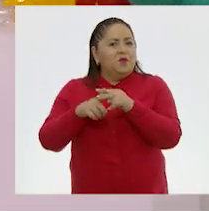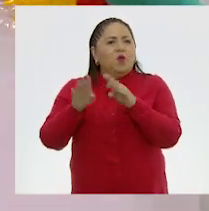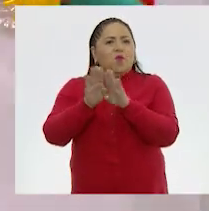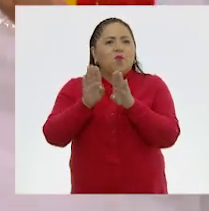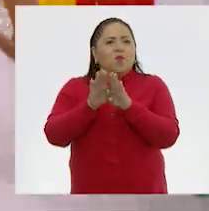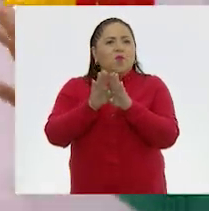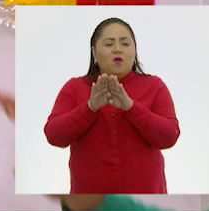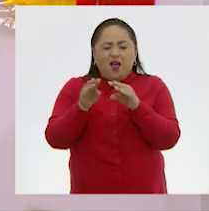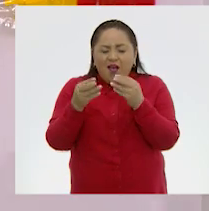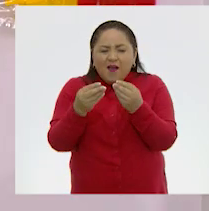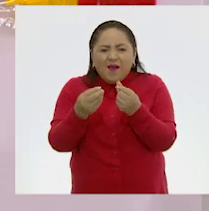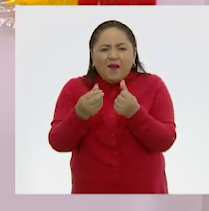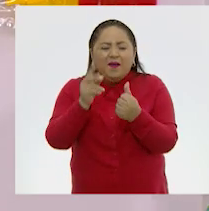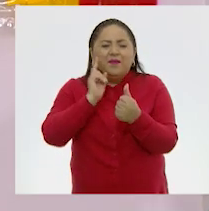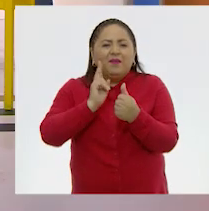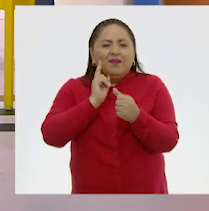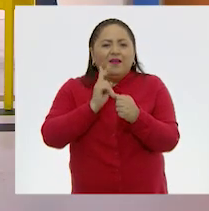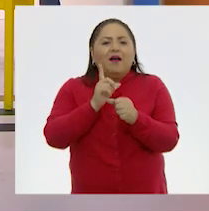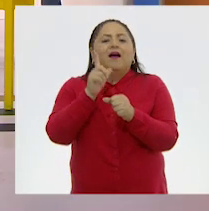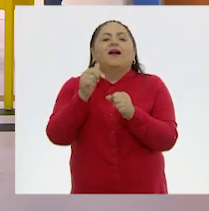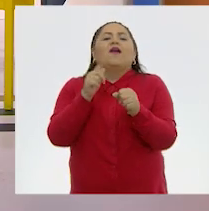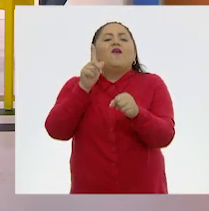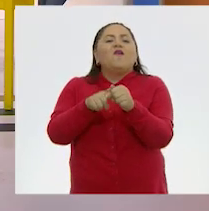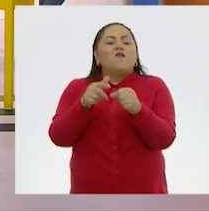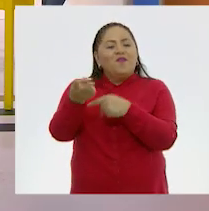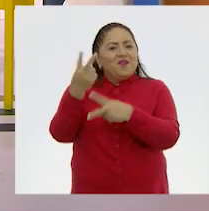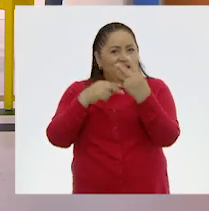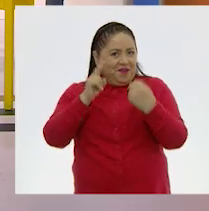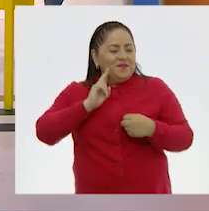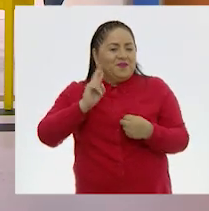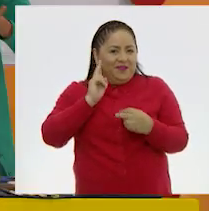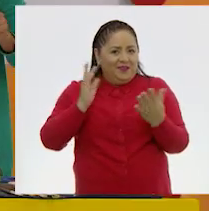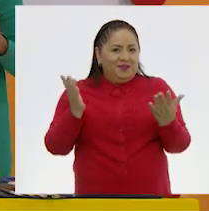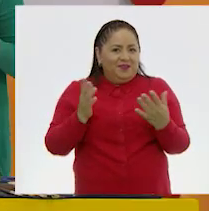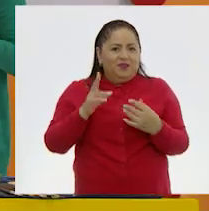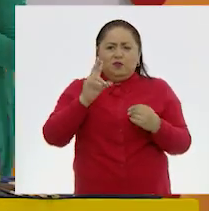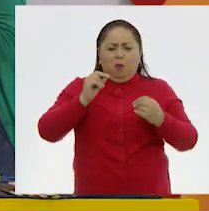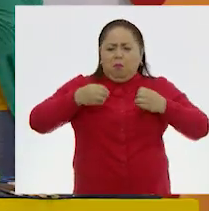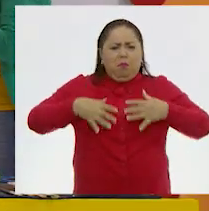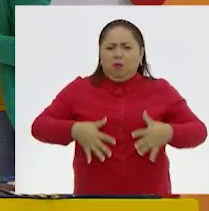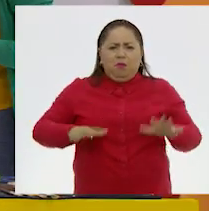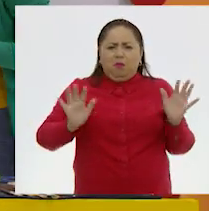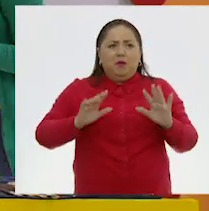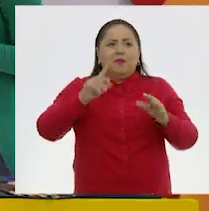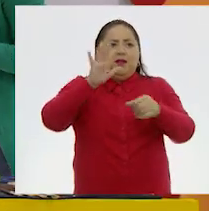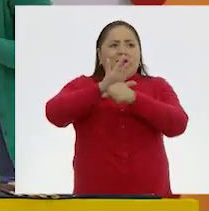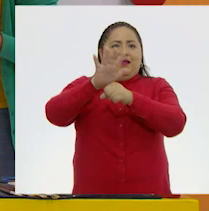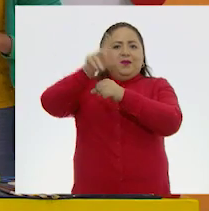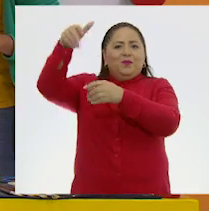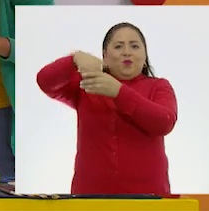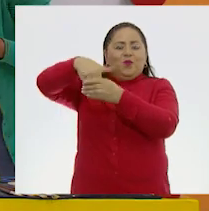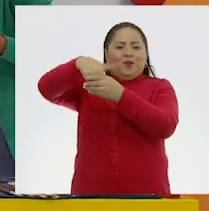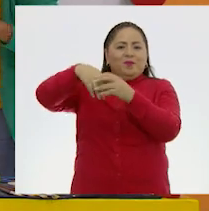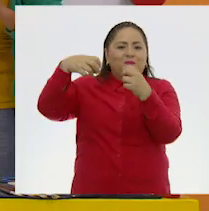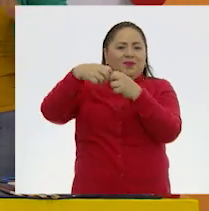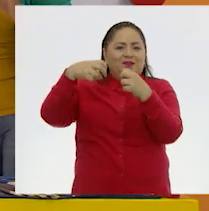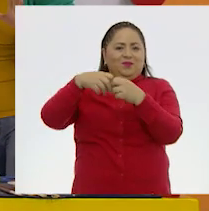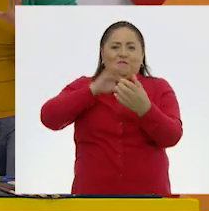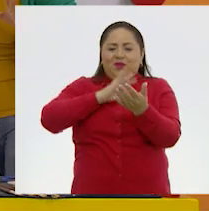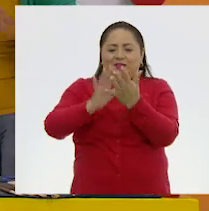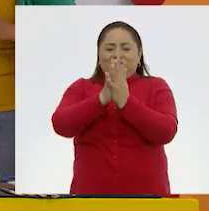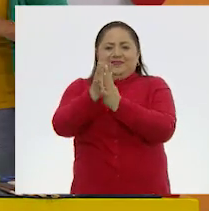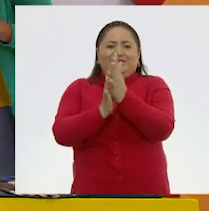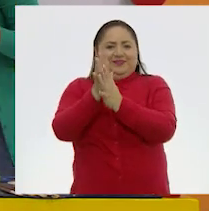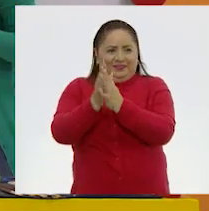hacer este experimento que nos va a ayudar a explorar el color? No nos vamos a manchar, así es que vamos a tener la libertad de